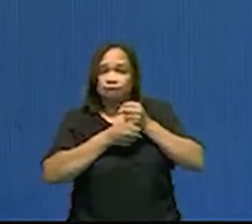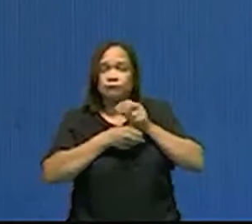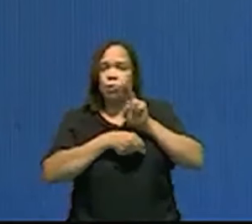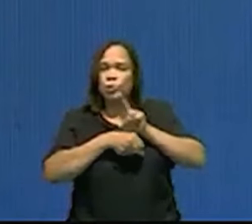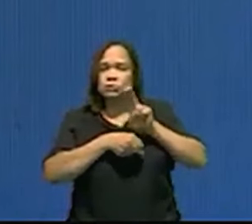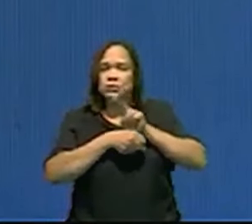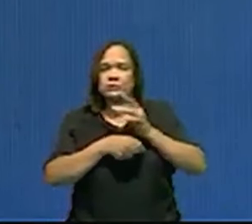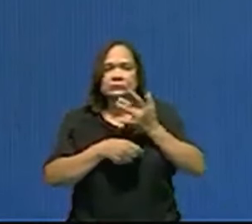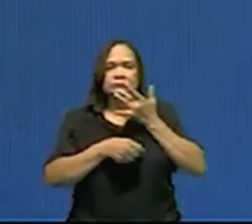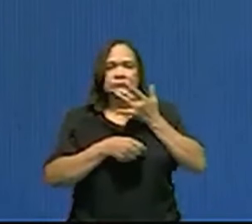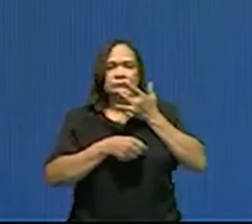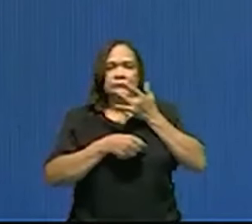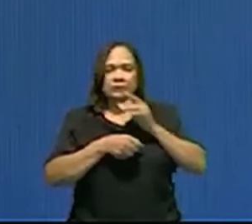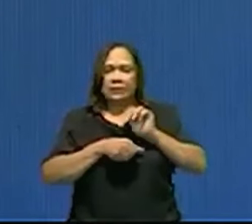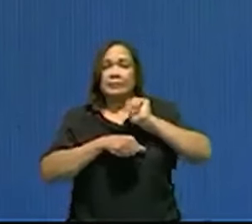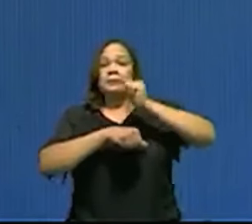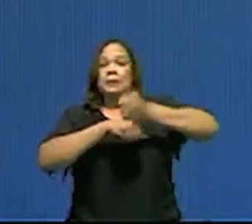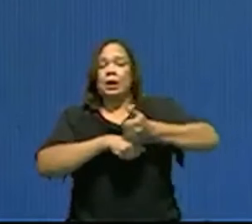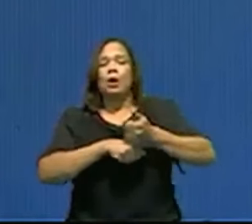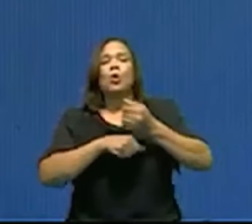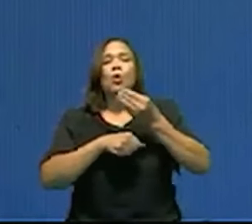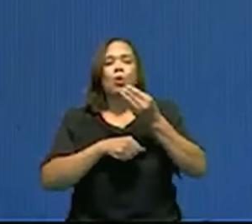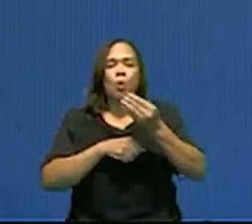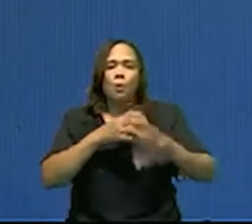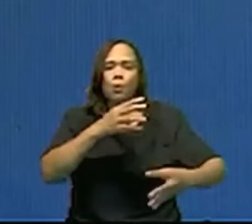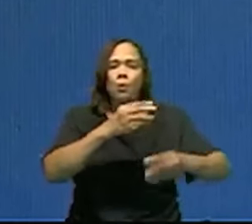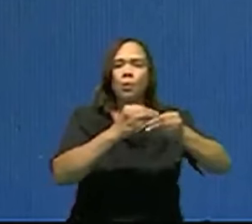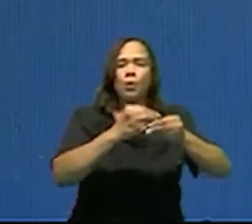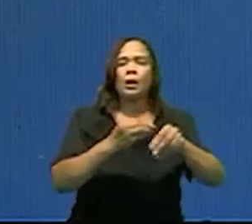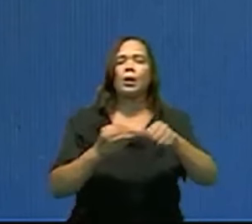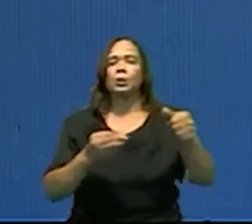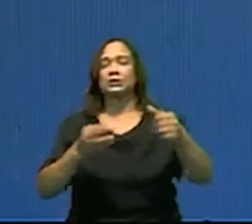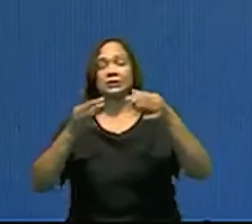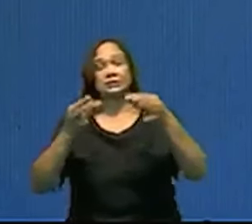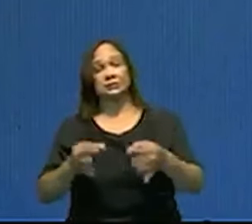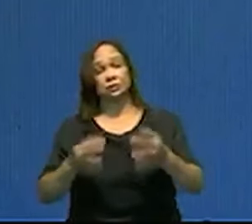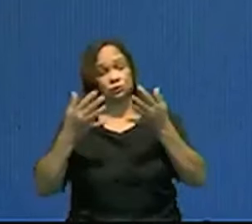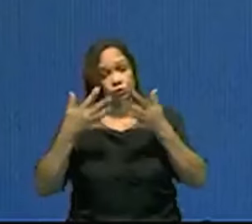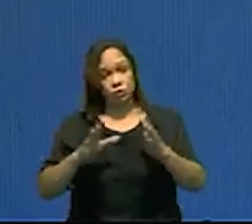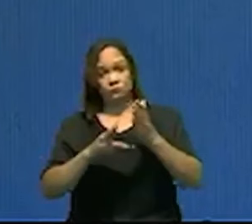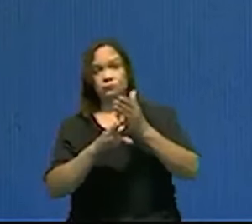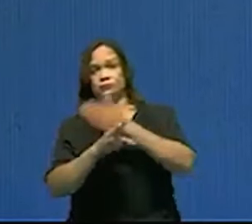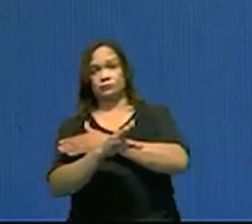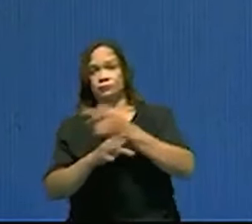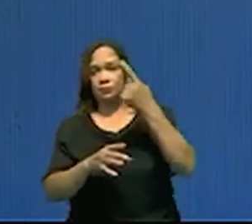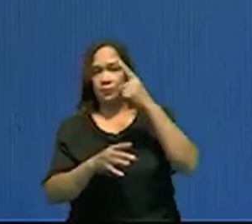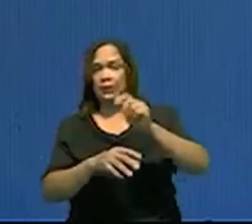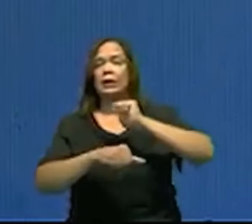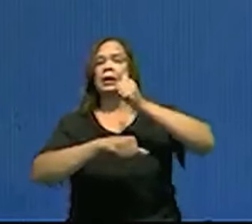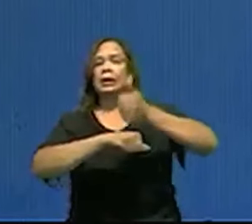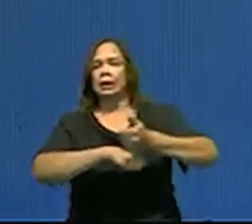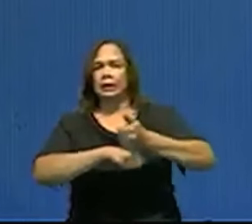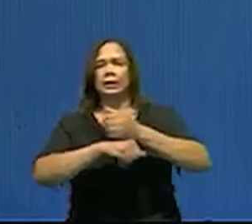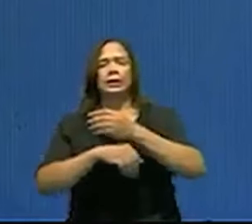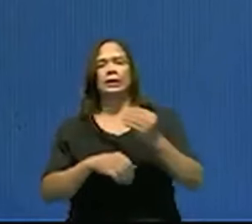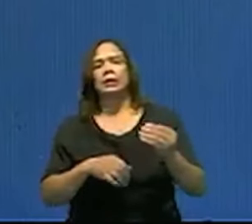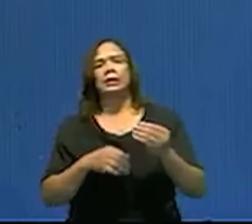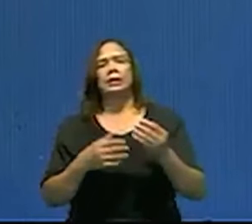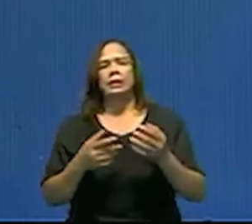implementadas, como complemento a otras medidas que ya previamente han sido implementadas en